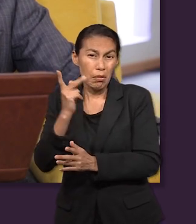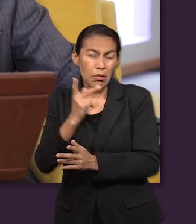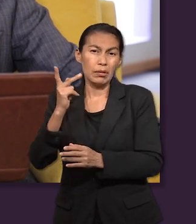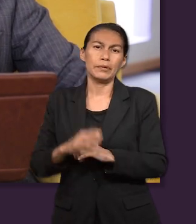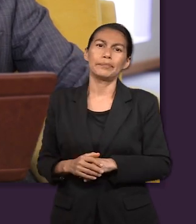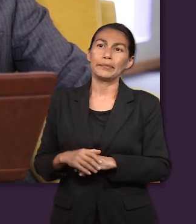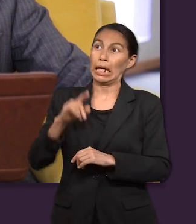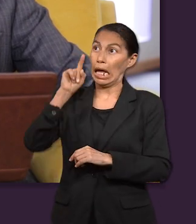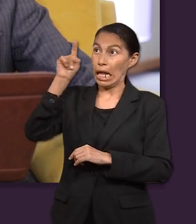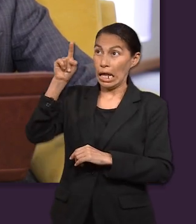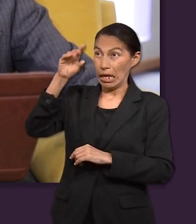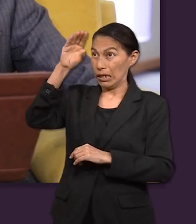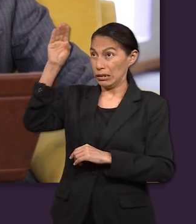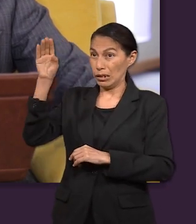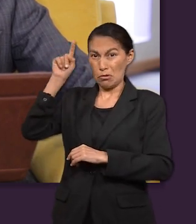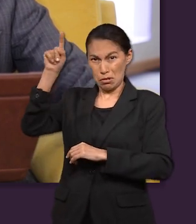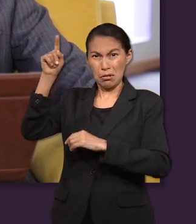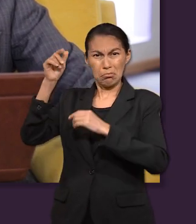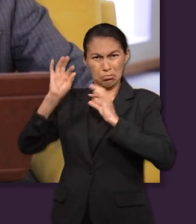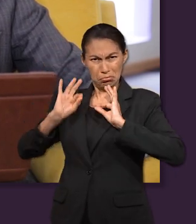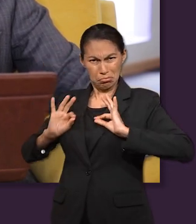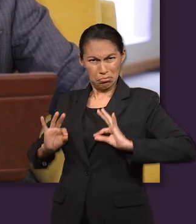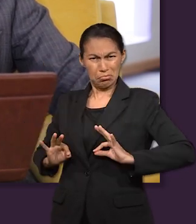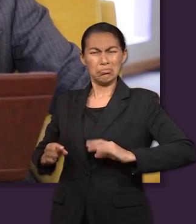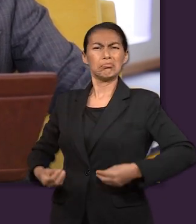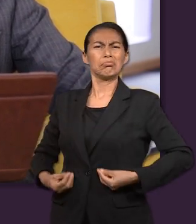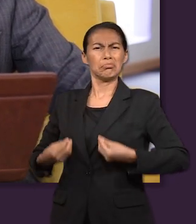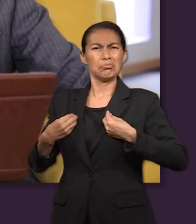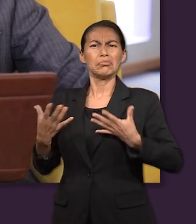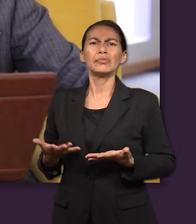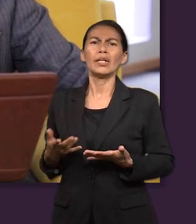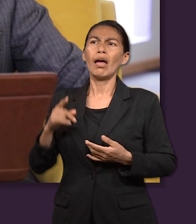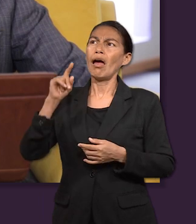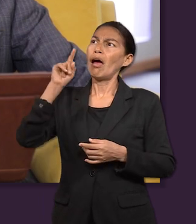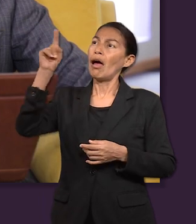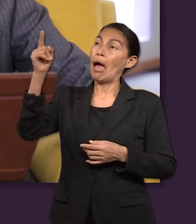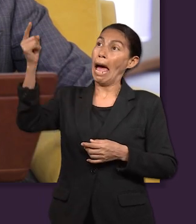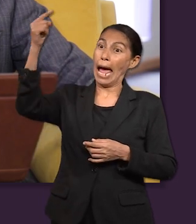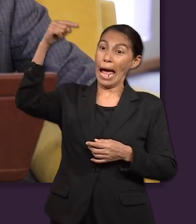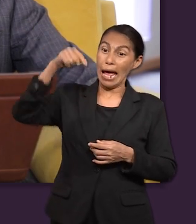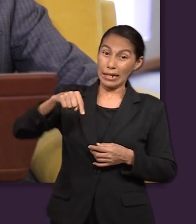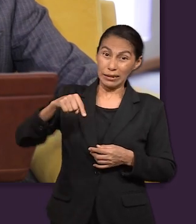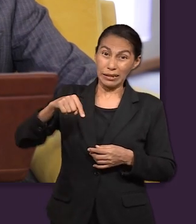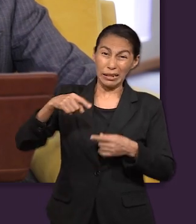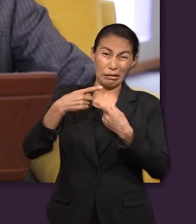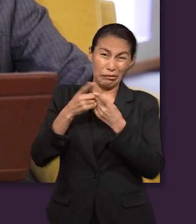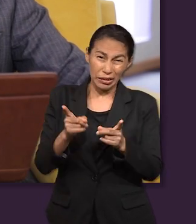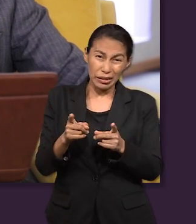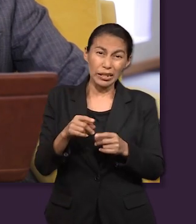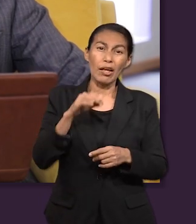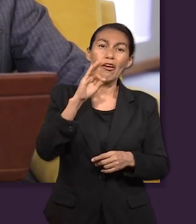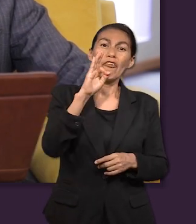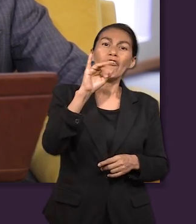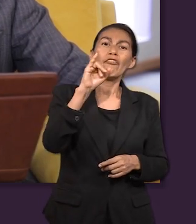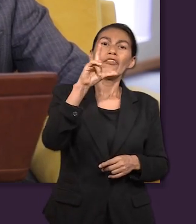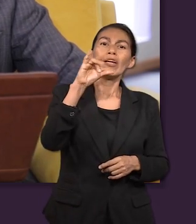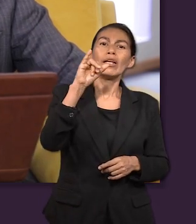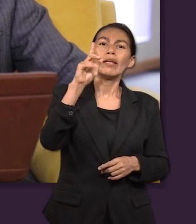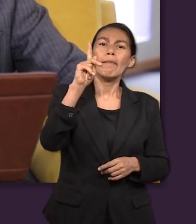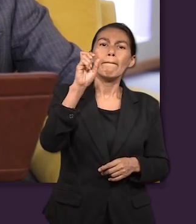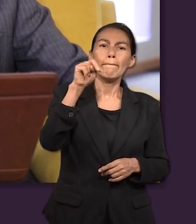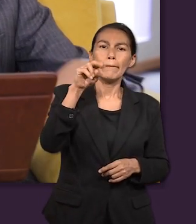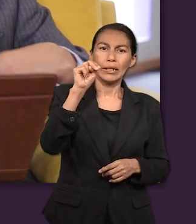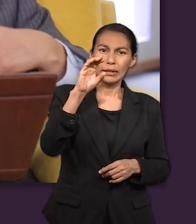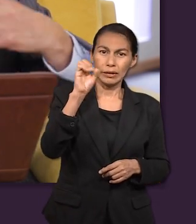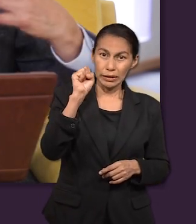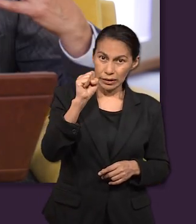Jesucristo viene a este mundo también, que no es el hogar que él tenía. De acuerdo a Filipenses capítulo 2, dice que se